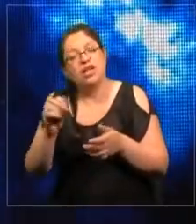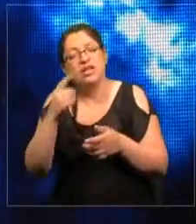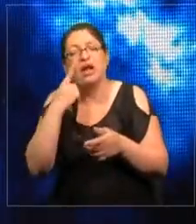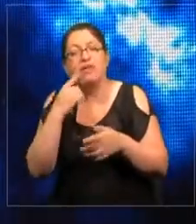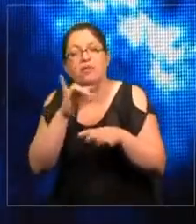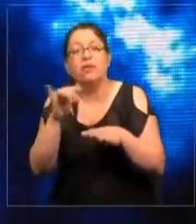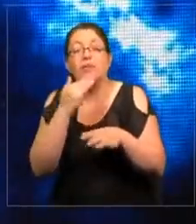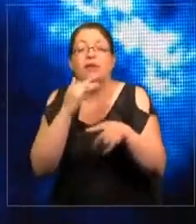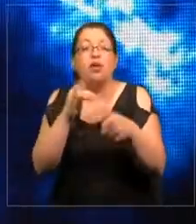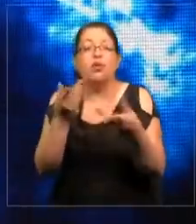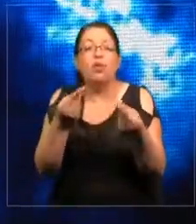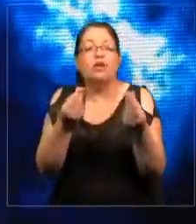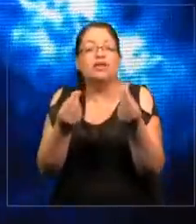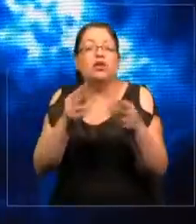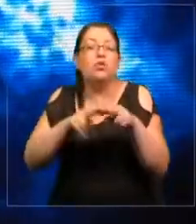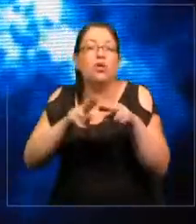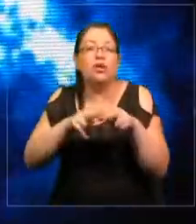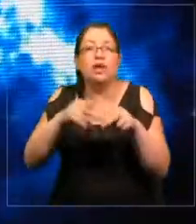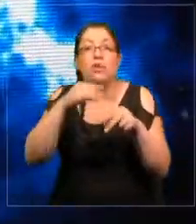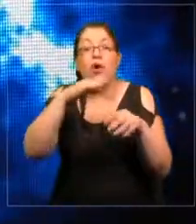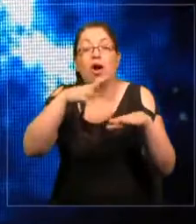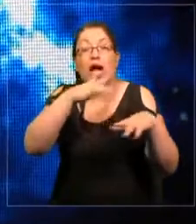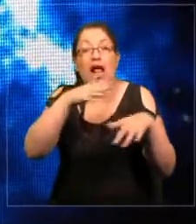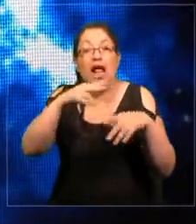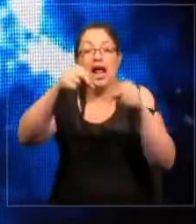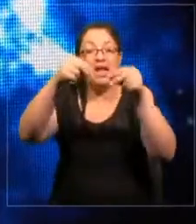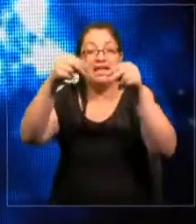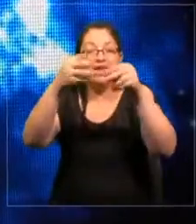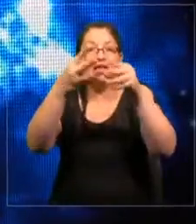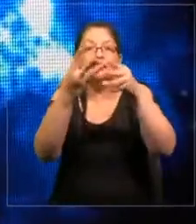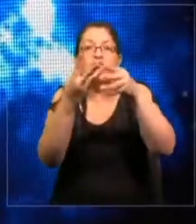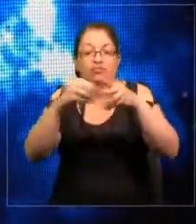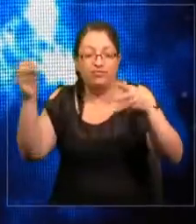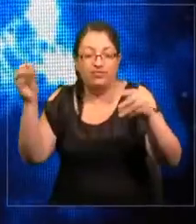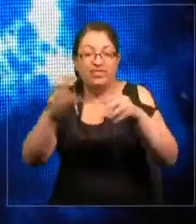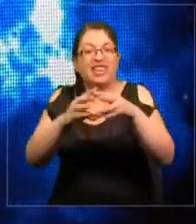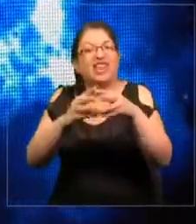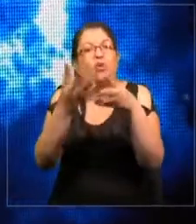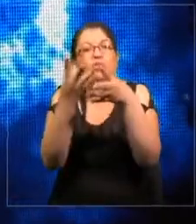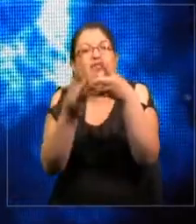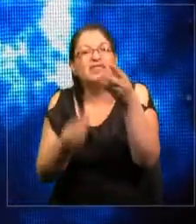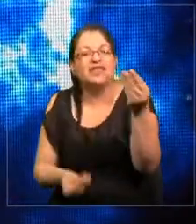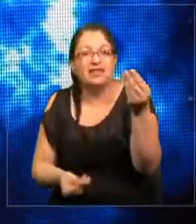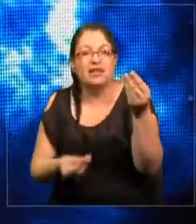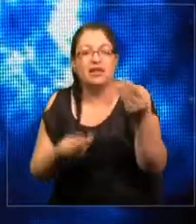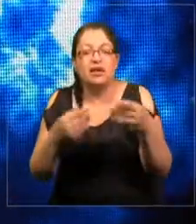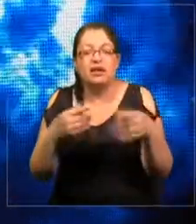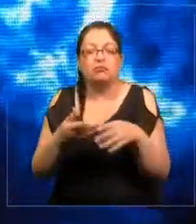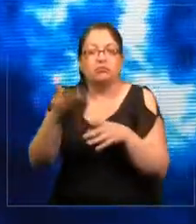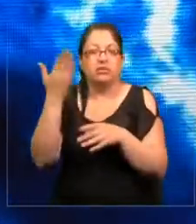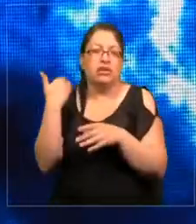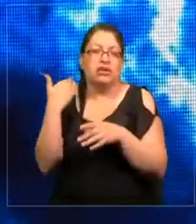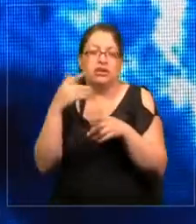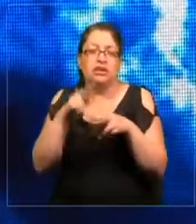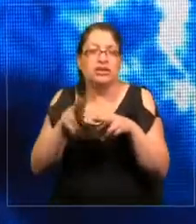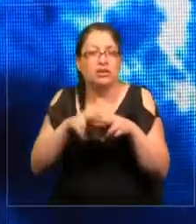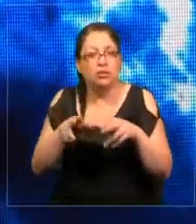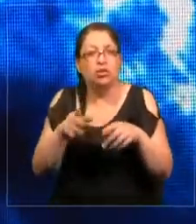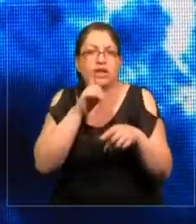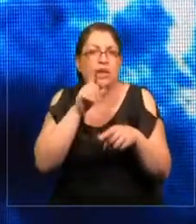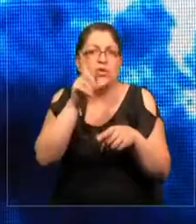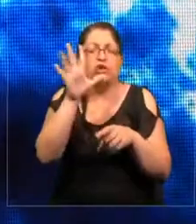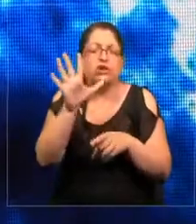el año 2005, masivamente desalinamos el agua en Israel. Tenemos cinco